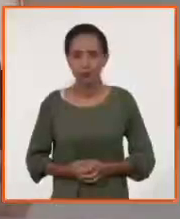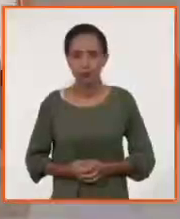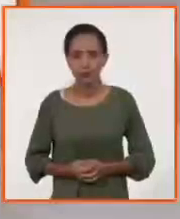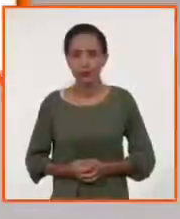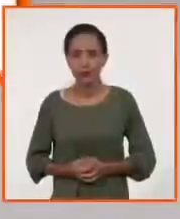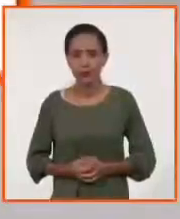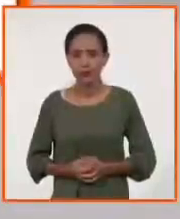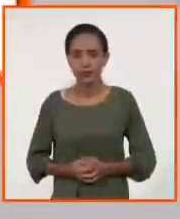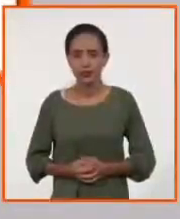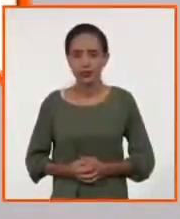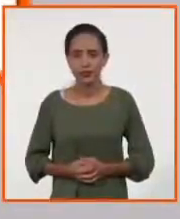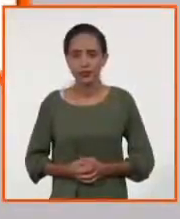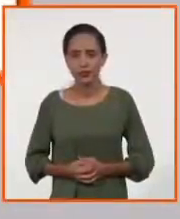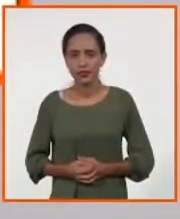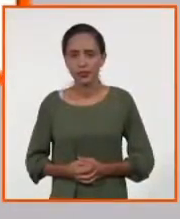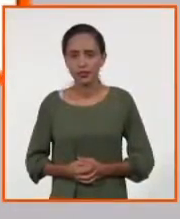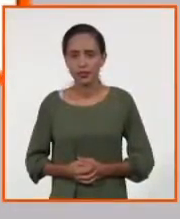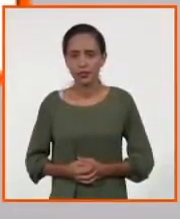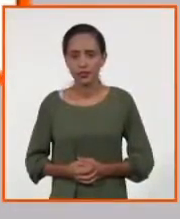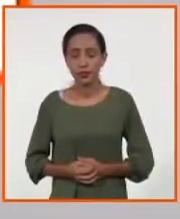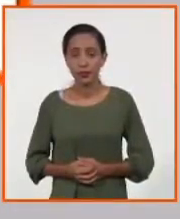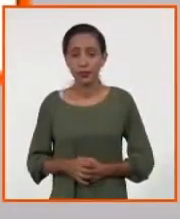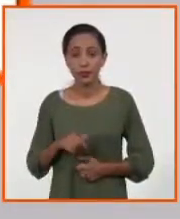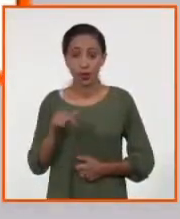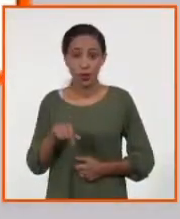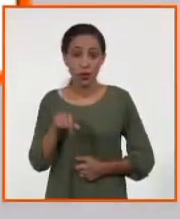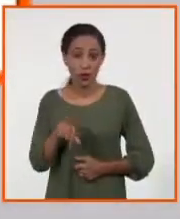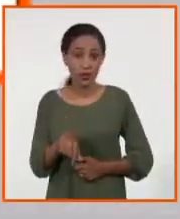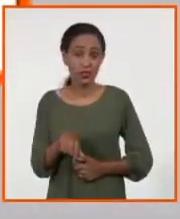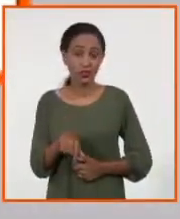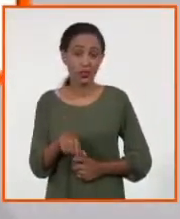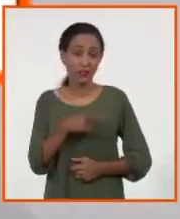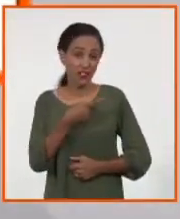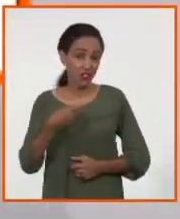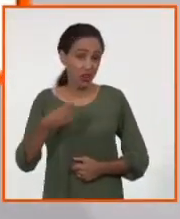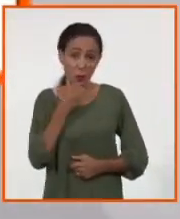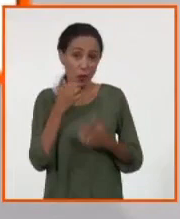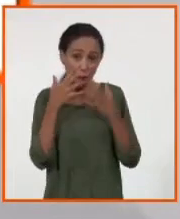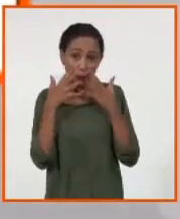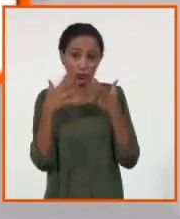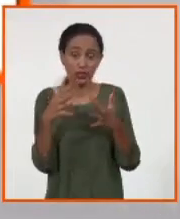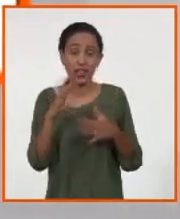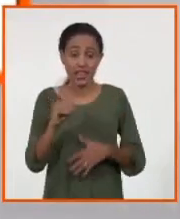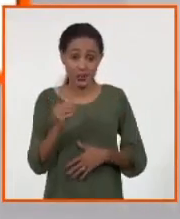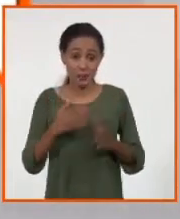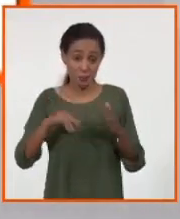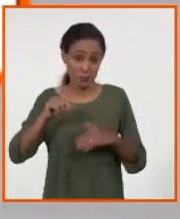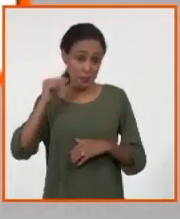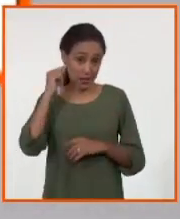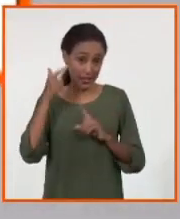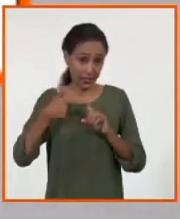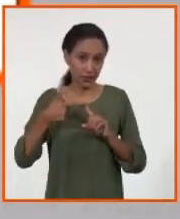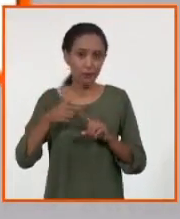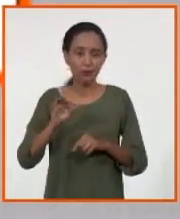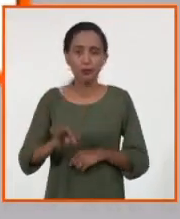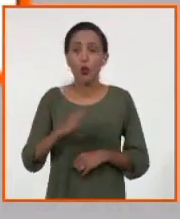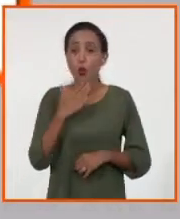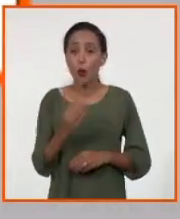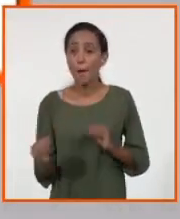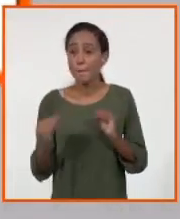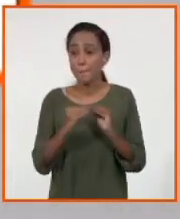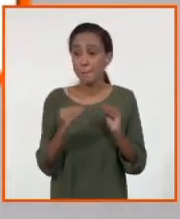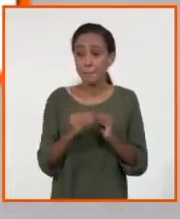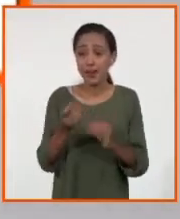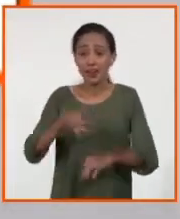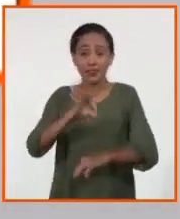Hoy por hoy, las arbovirosis más importantes, como decía nuestra viceministra, son las transmitidas por mosquitos del género